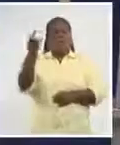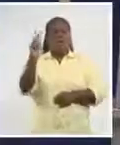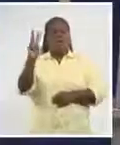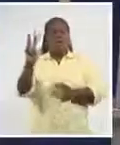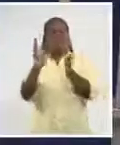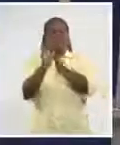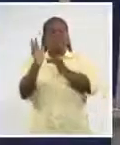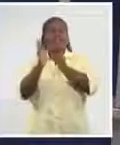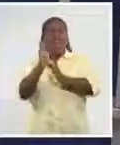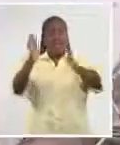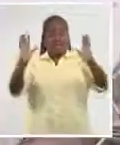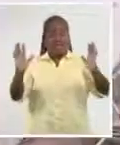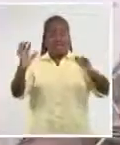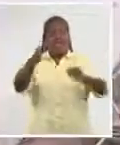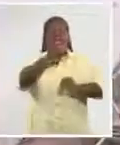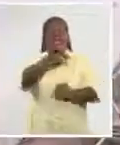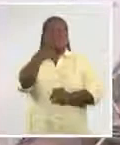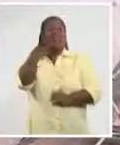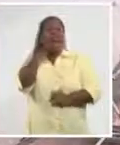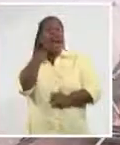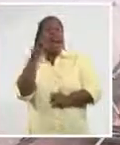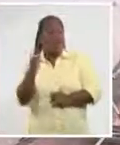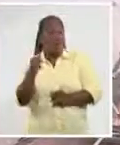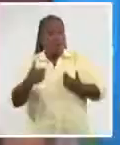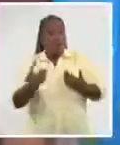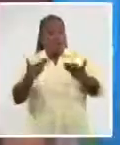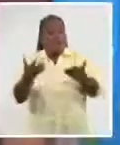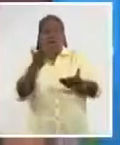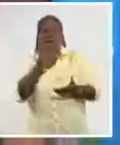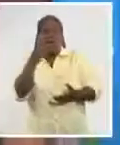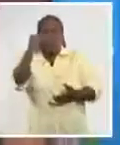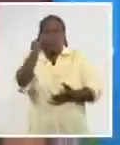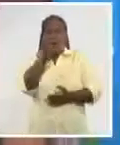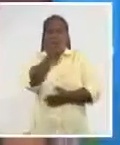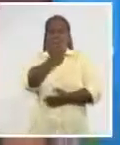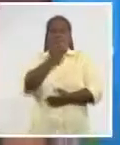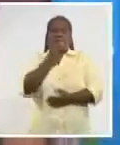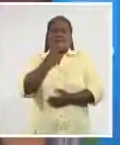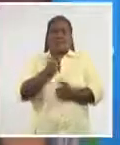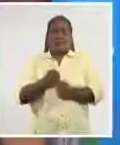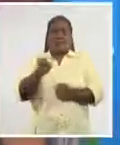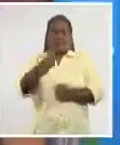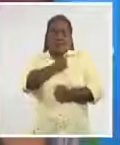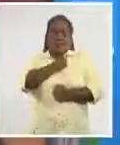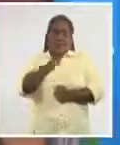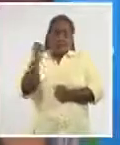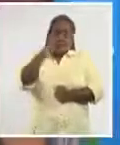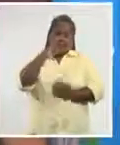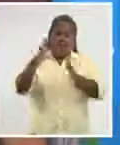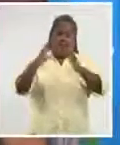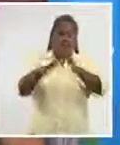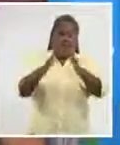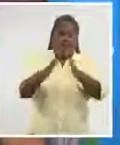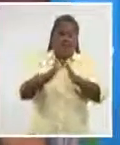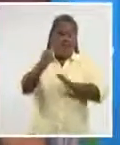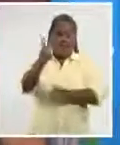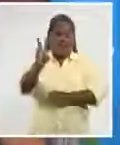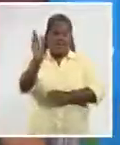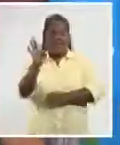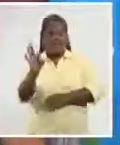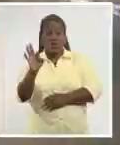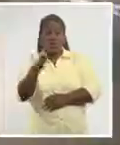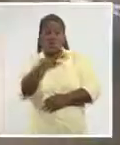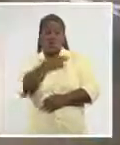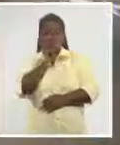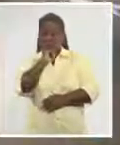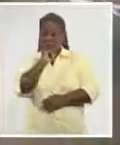este año como un homenaje a Martín. Yo quería haber terminado la casa para el 28 de enero. Vamos a ver si para el 19 de mayo,